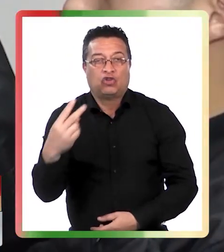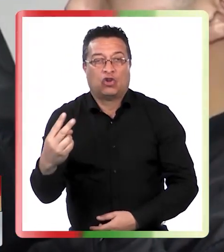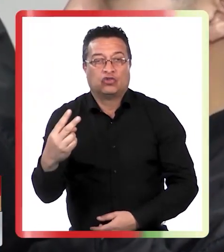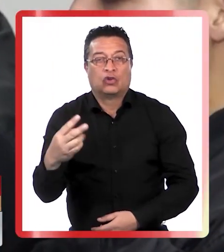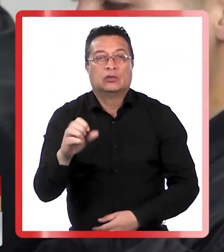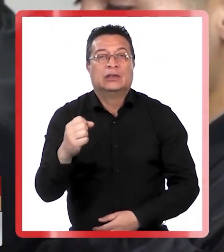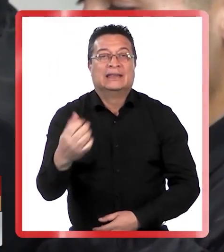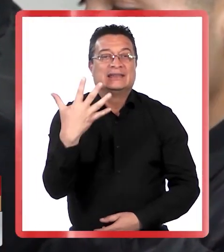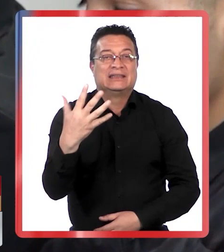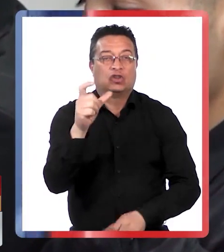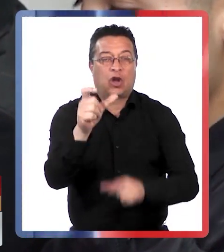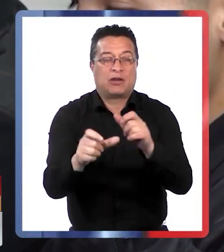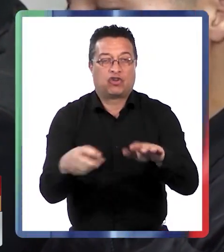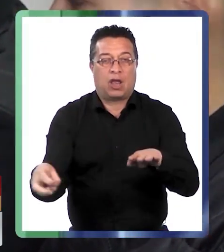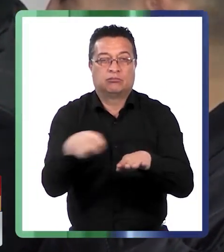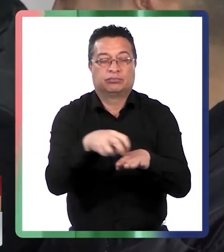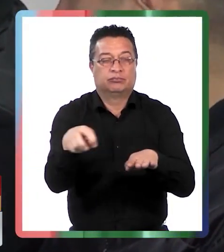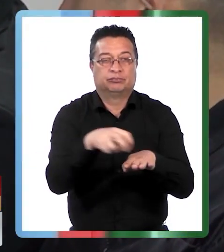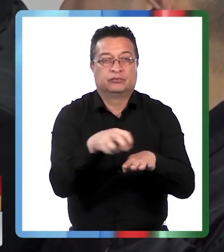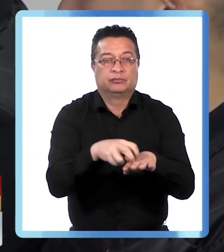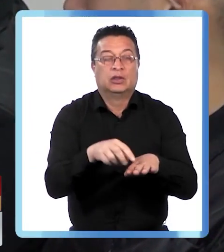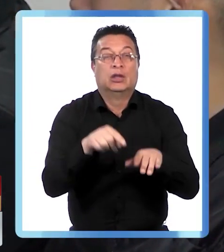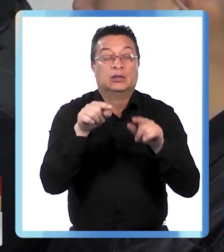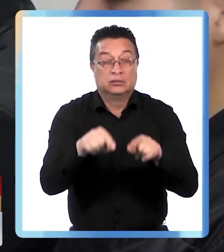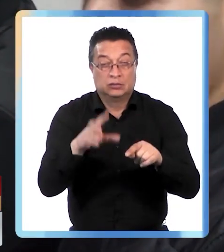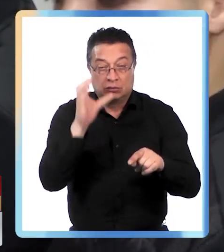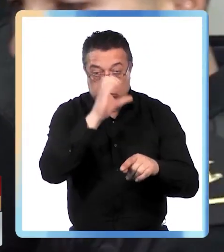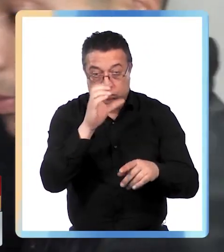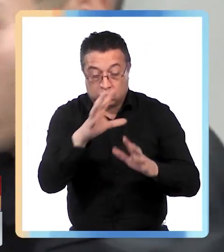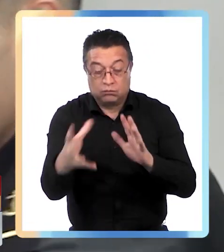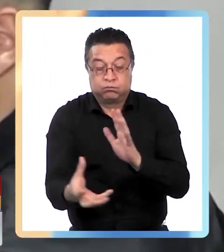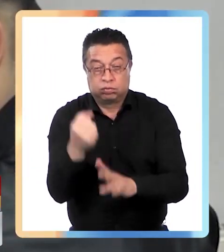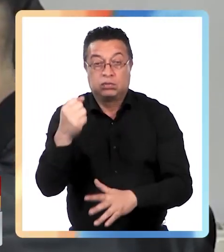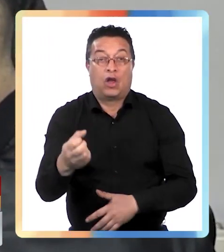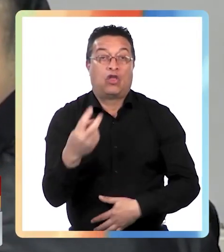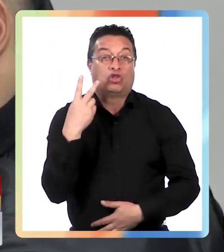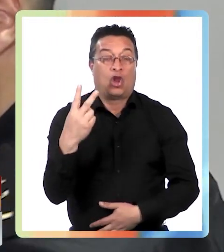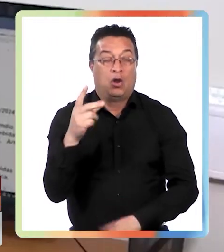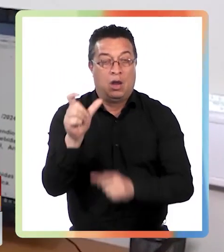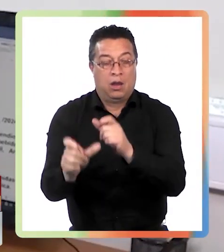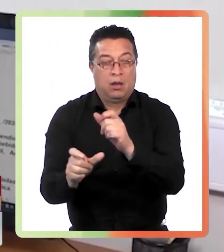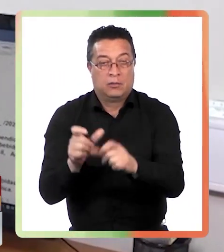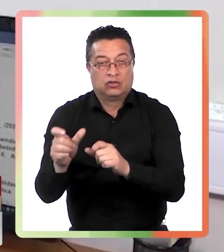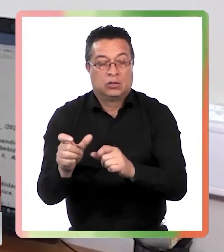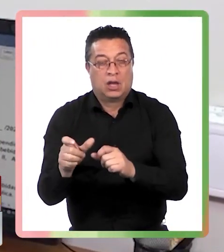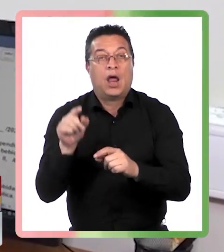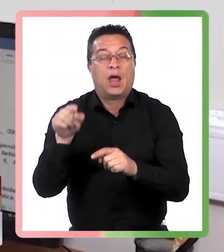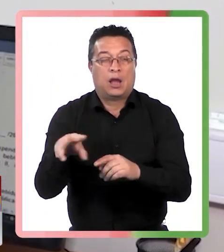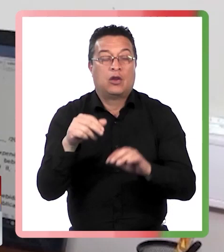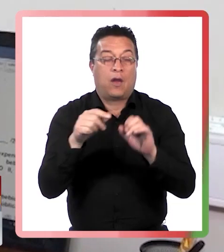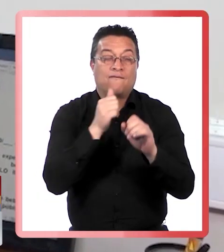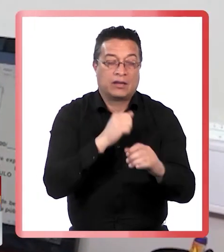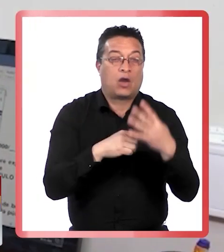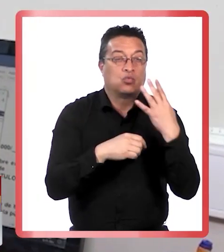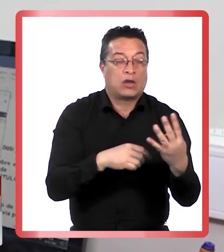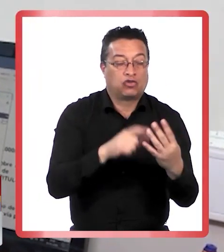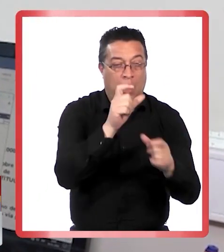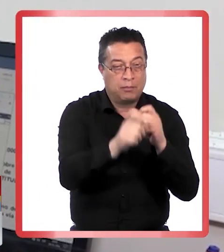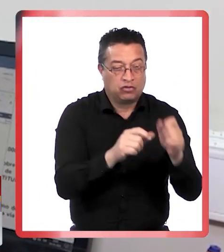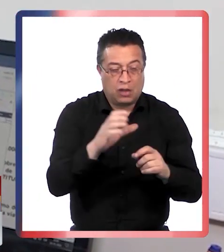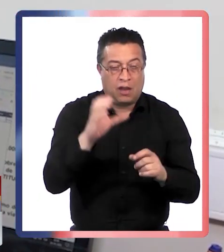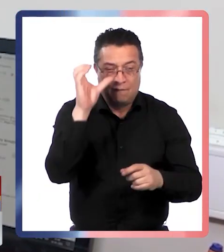con cinco personas a bordo. Al momento se efectuó rescate de 0,1 persona, 0,4 personas en espera de ser